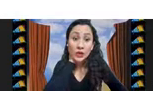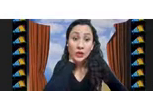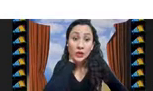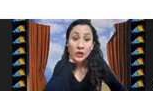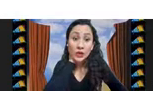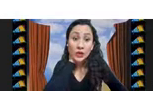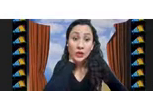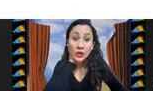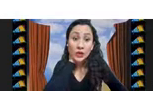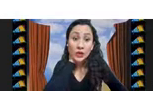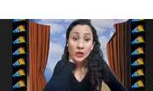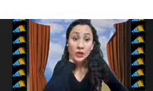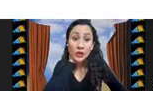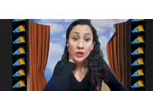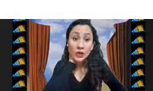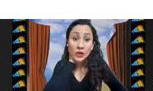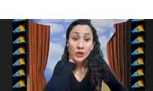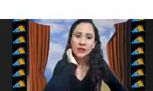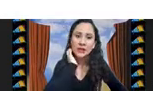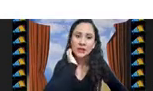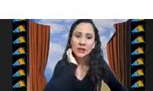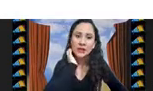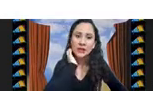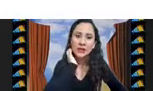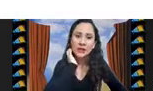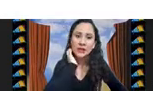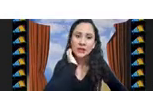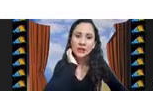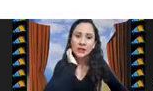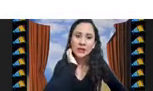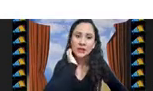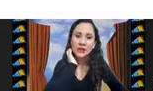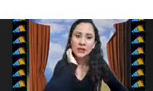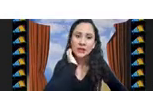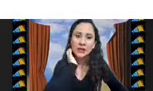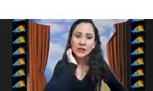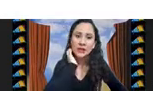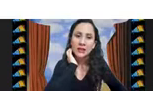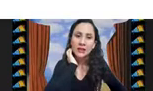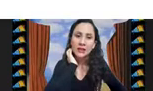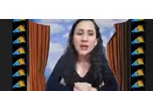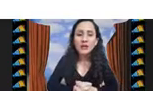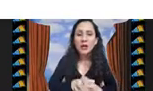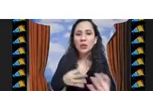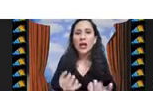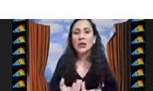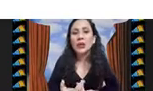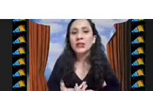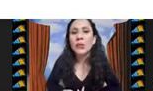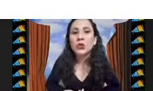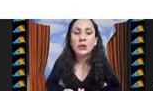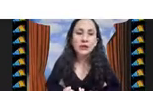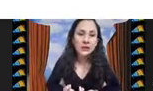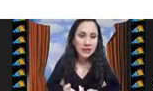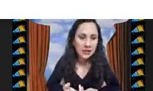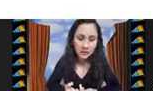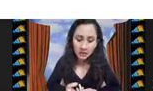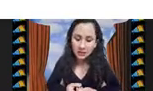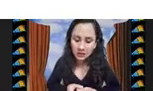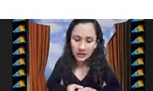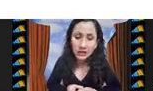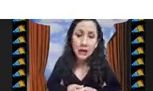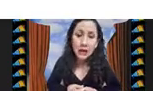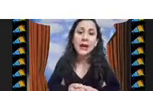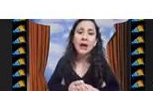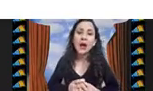algunos índices para estudiar la dificultad de las instancias de este problema de BIMPACING y de la literatura recolectamos 26